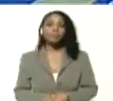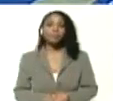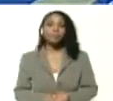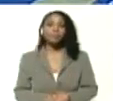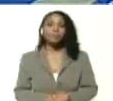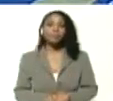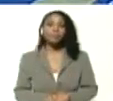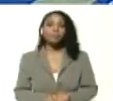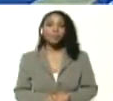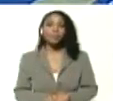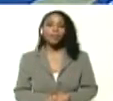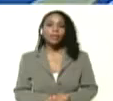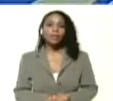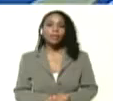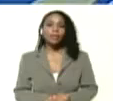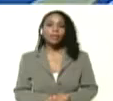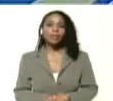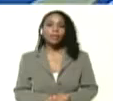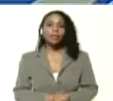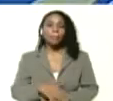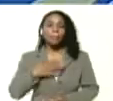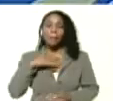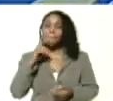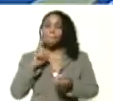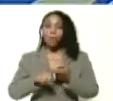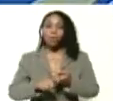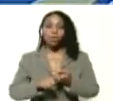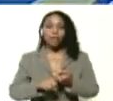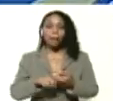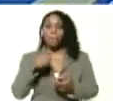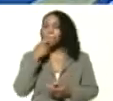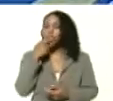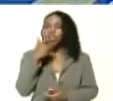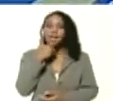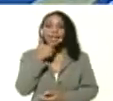Silita Silita la bonita